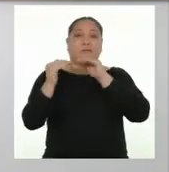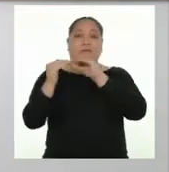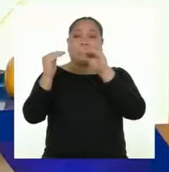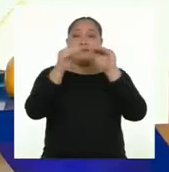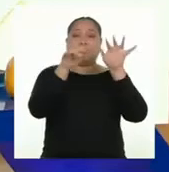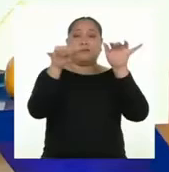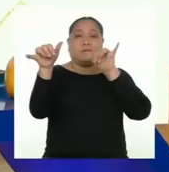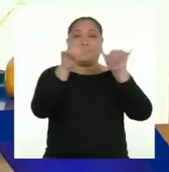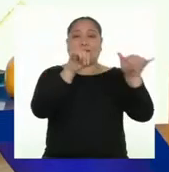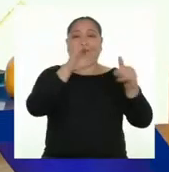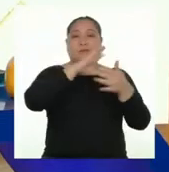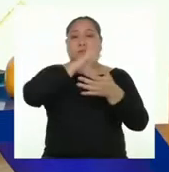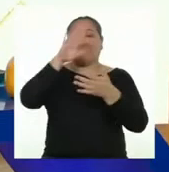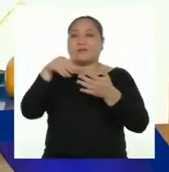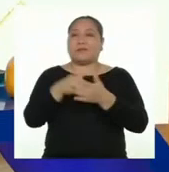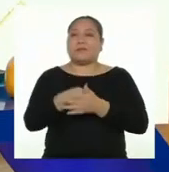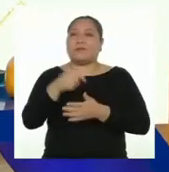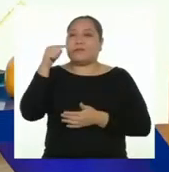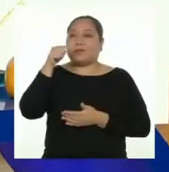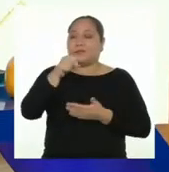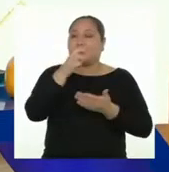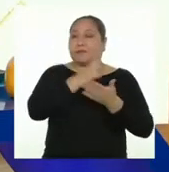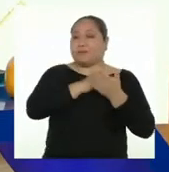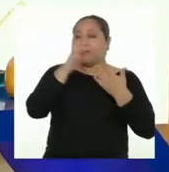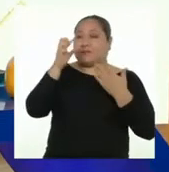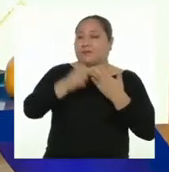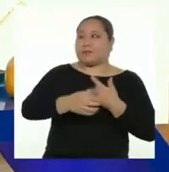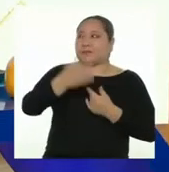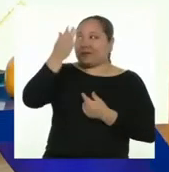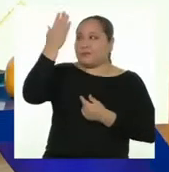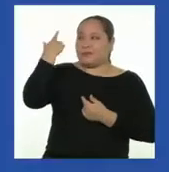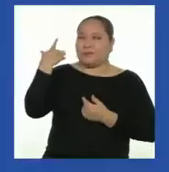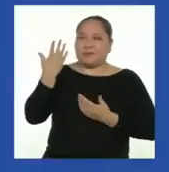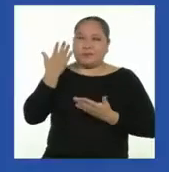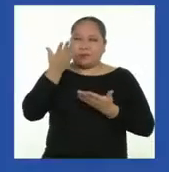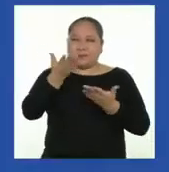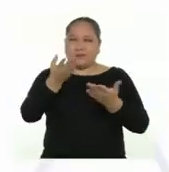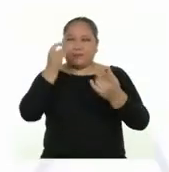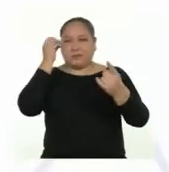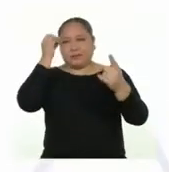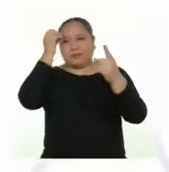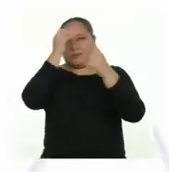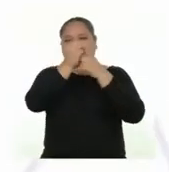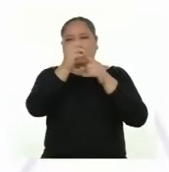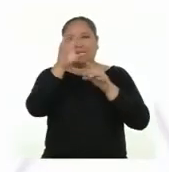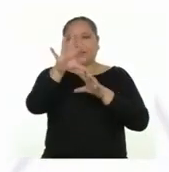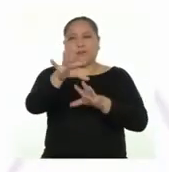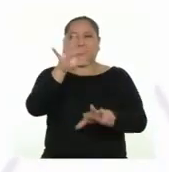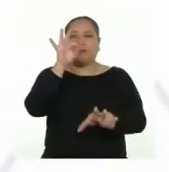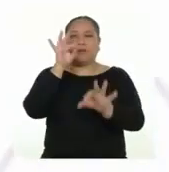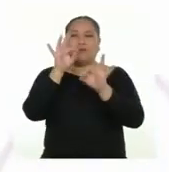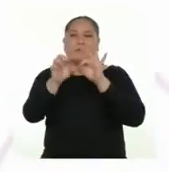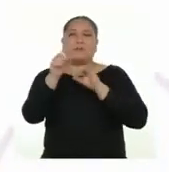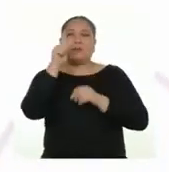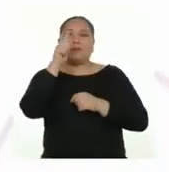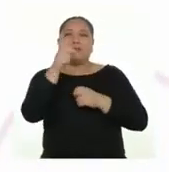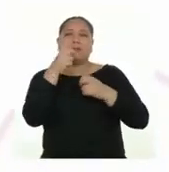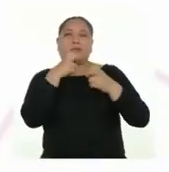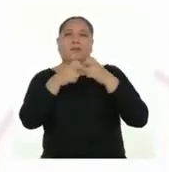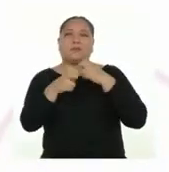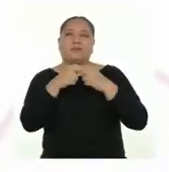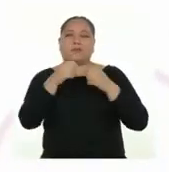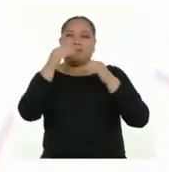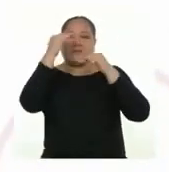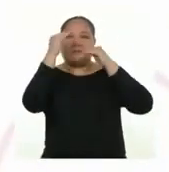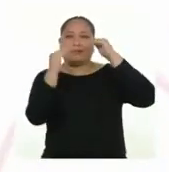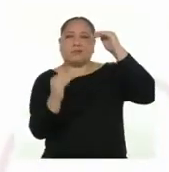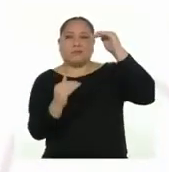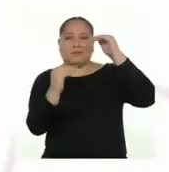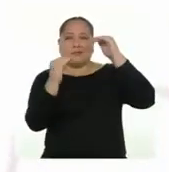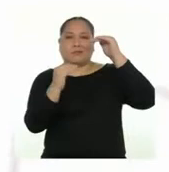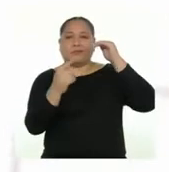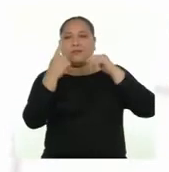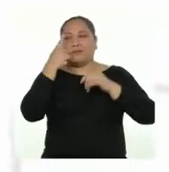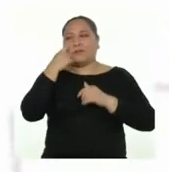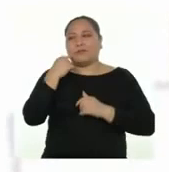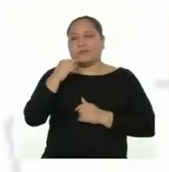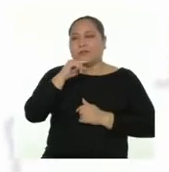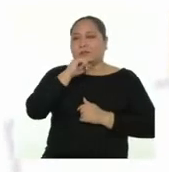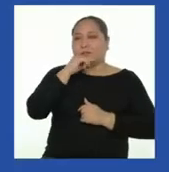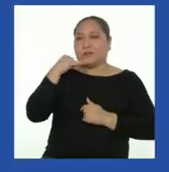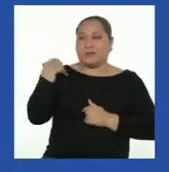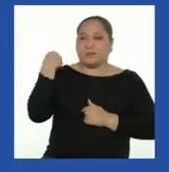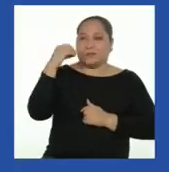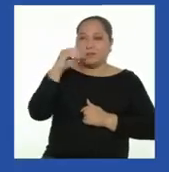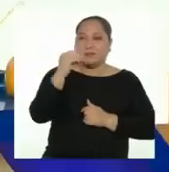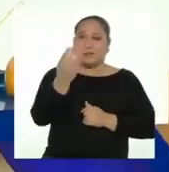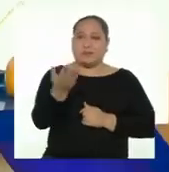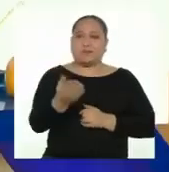y todos. Por eso, en el programa anterior, les dejamos como reto identificar una situación de trato desigual entre las y